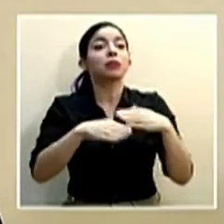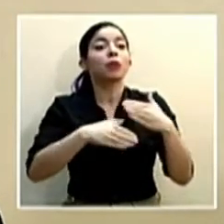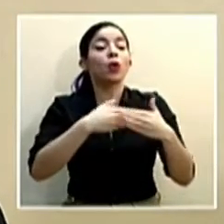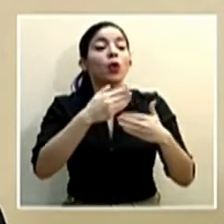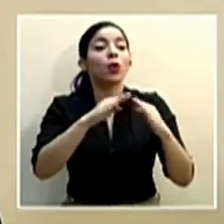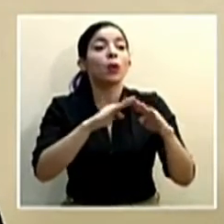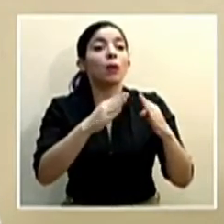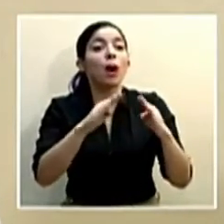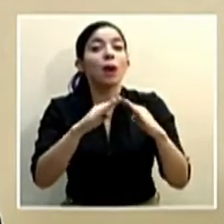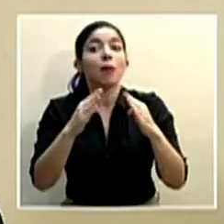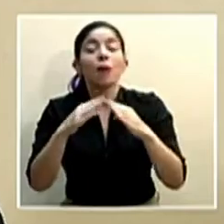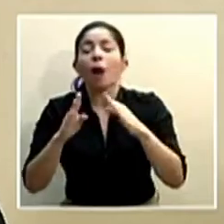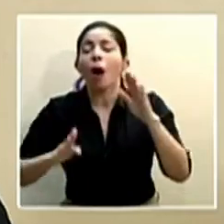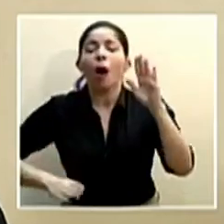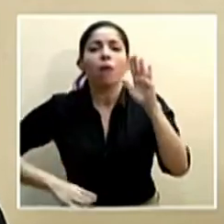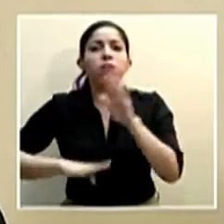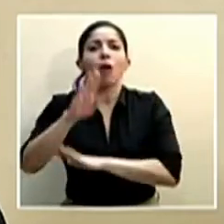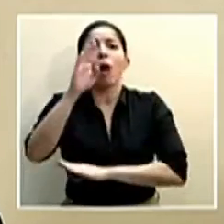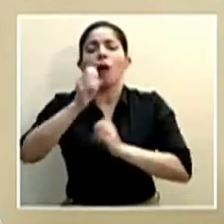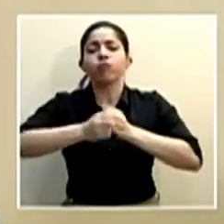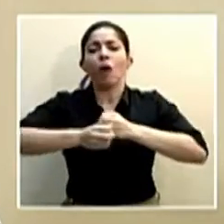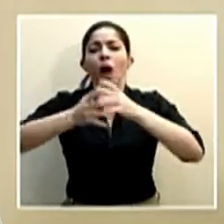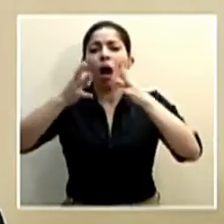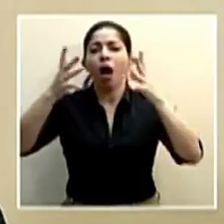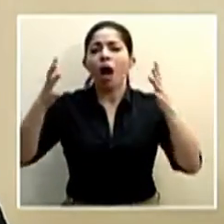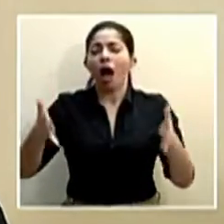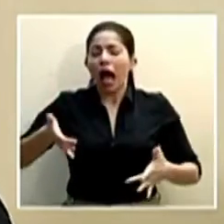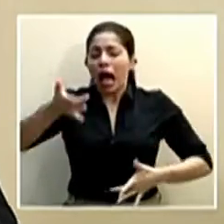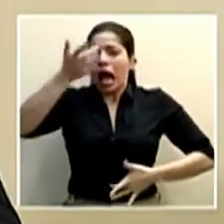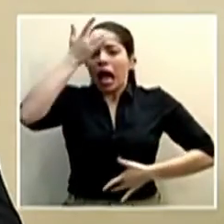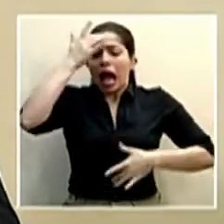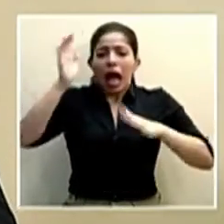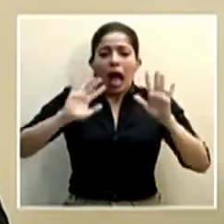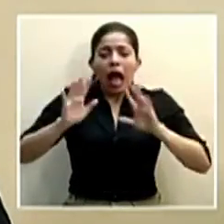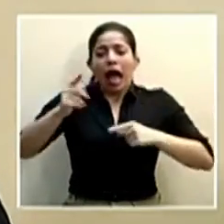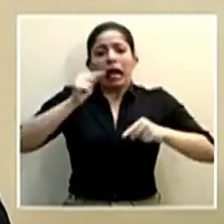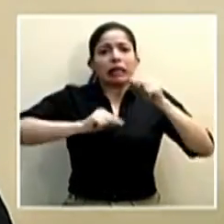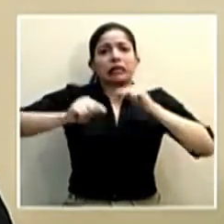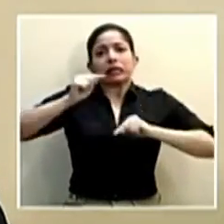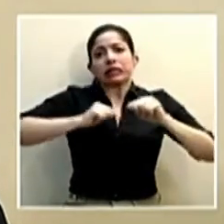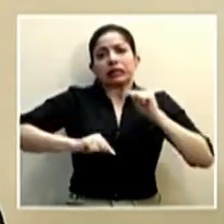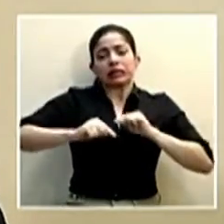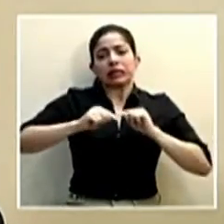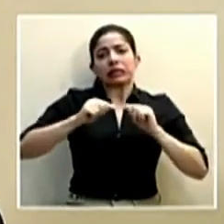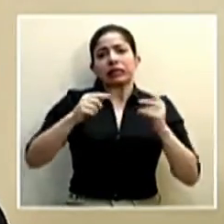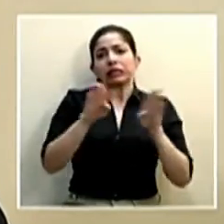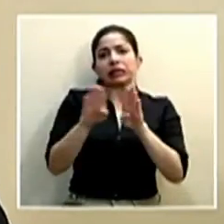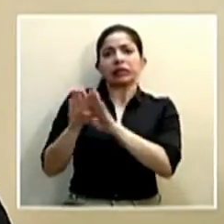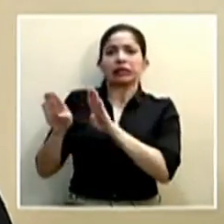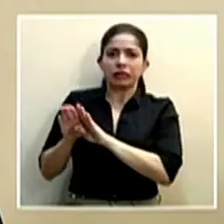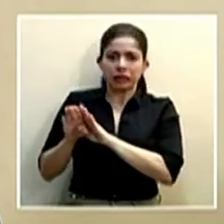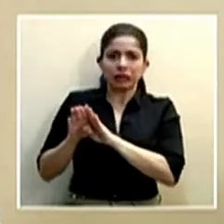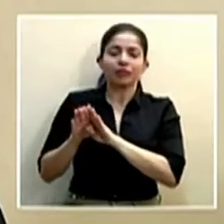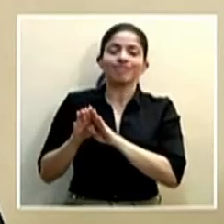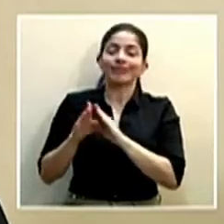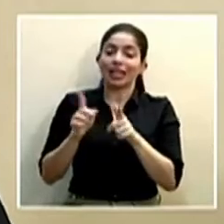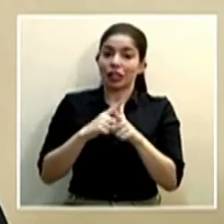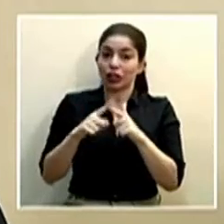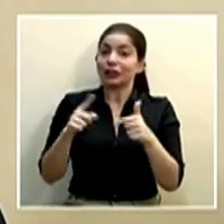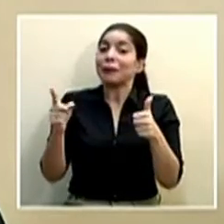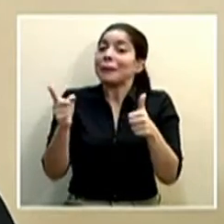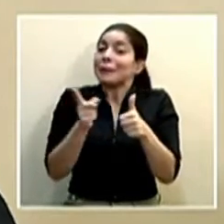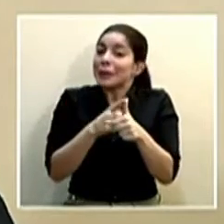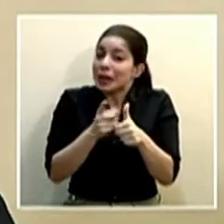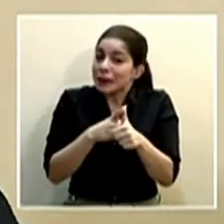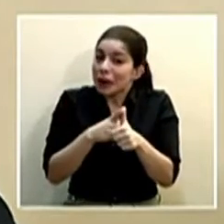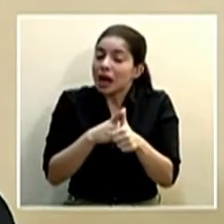se han disparado los casos y han tenido que echar para atrás con las medidas de apertura. Lo primero entonces